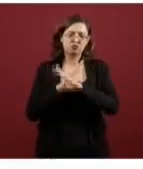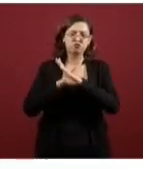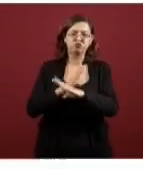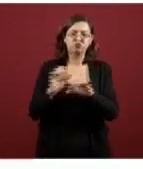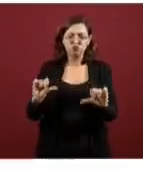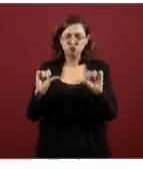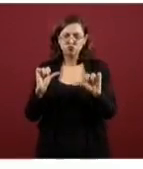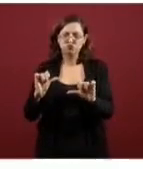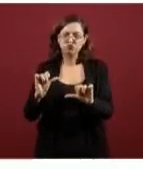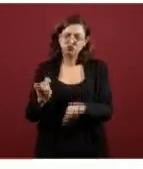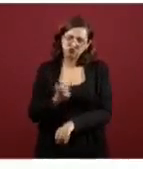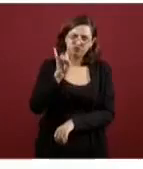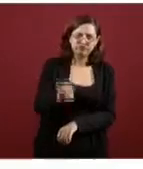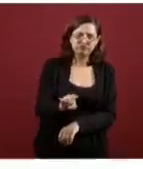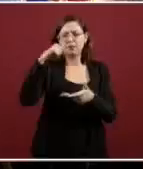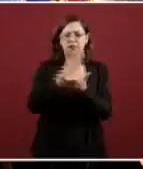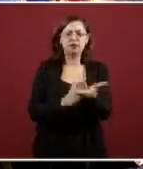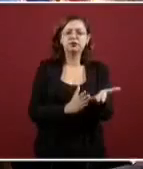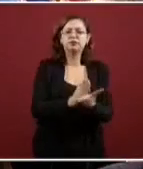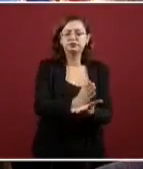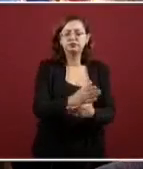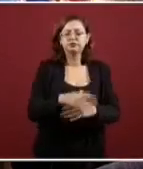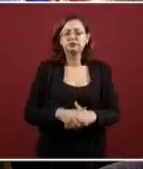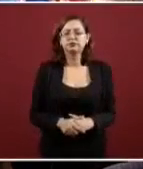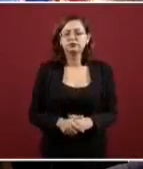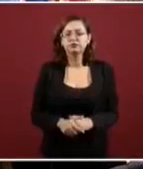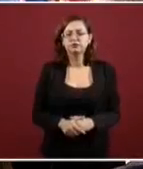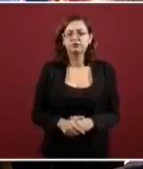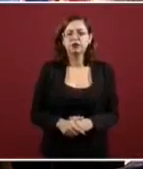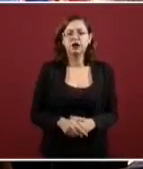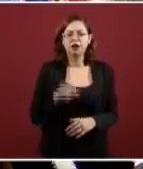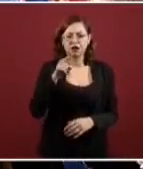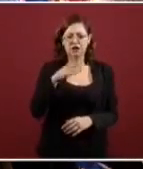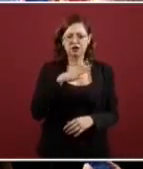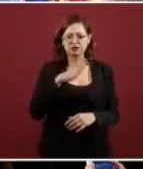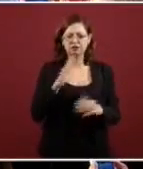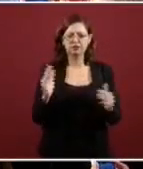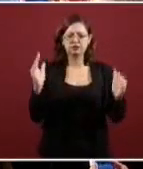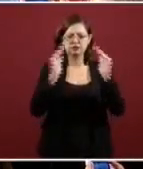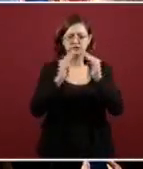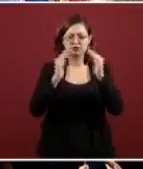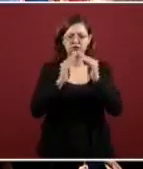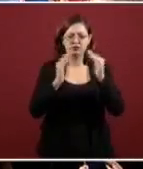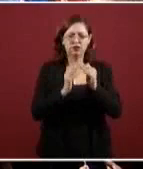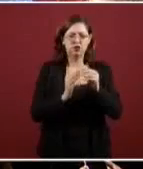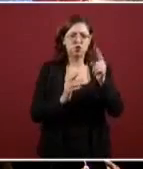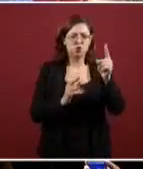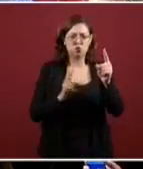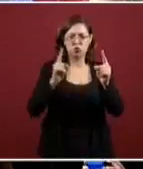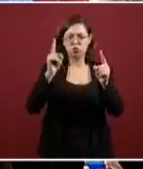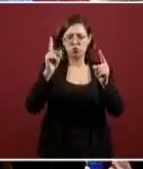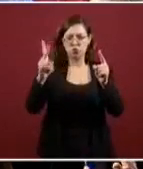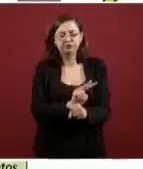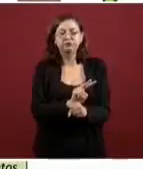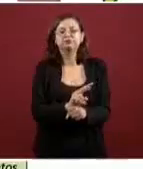el poderoso cartel de Sinaloa. El presidente Andrés Manuel López Obrador ha defendido en distintas ocasiones que él